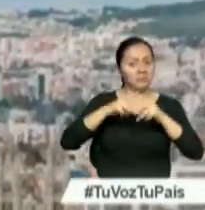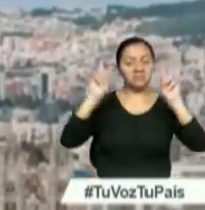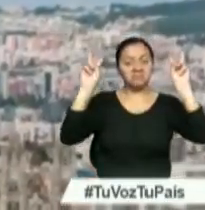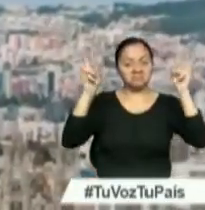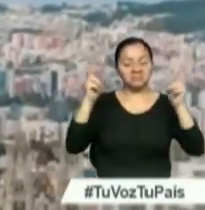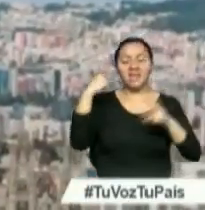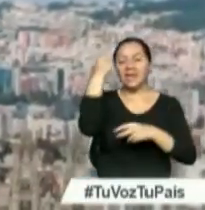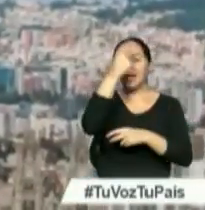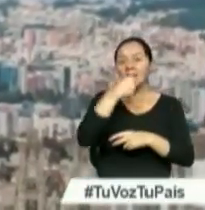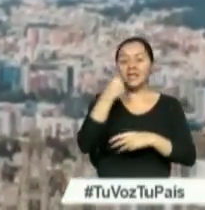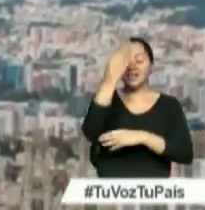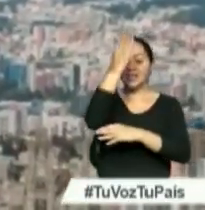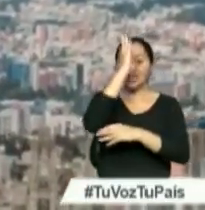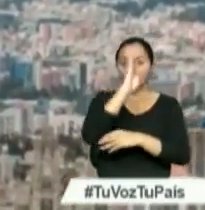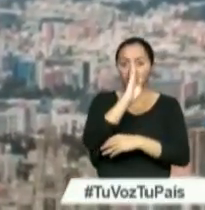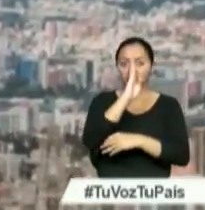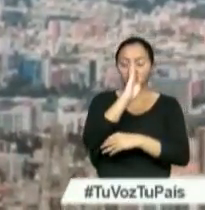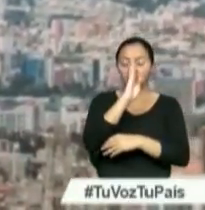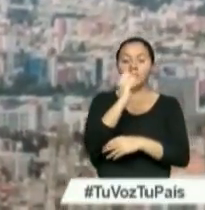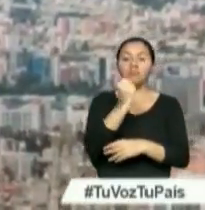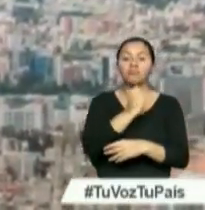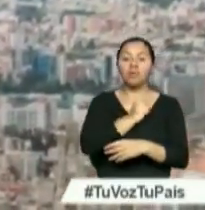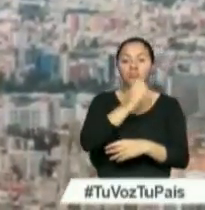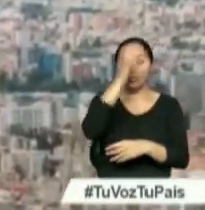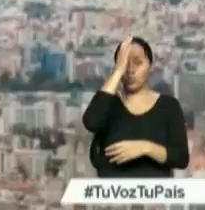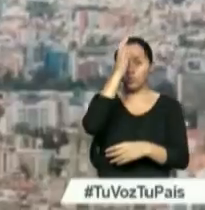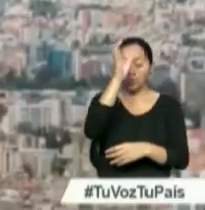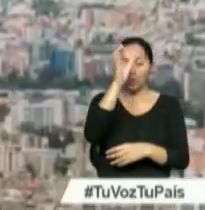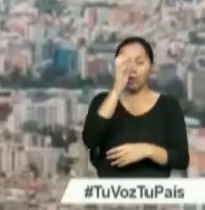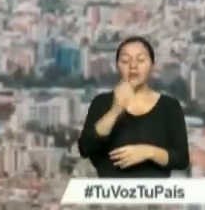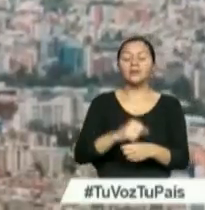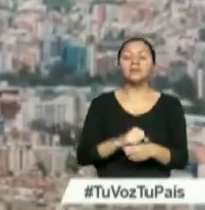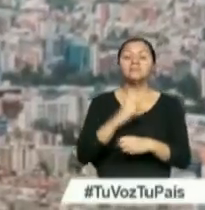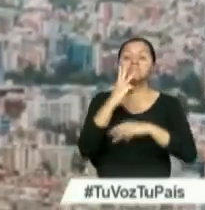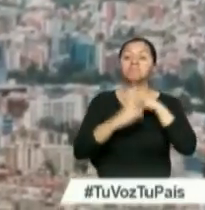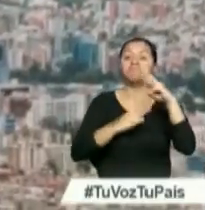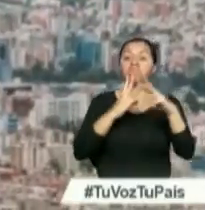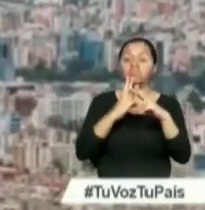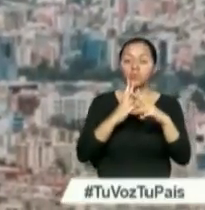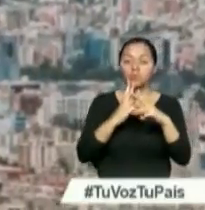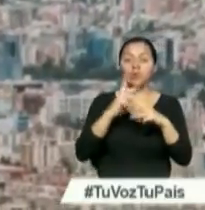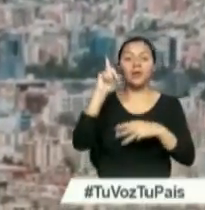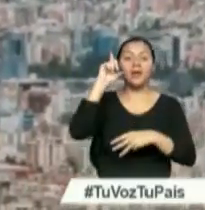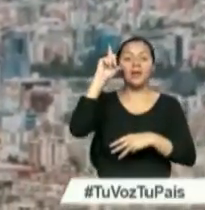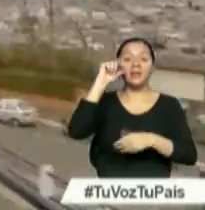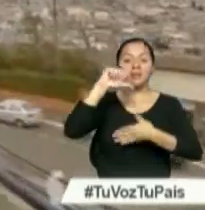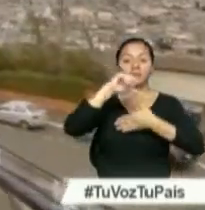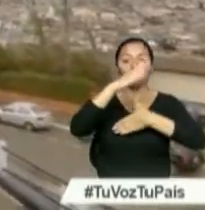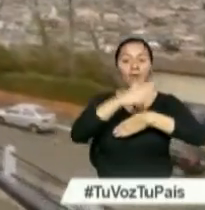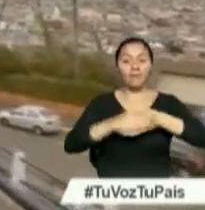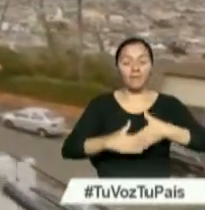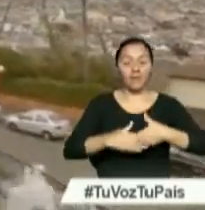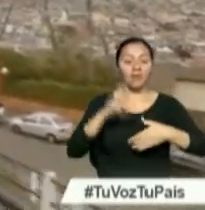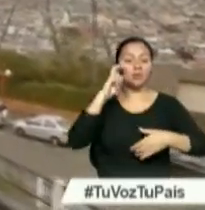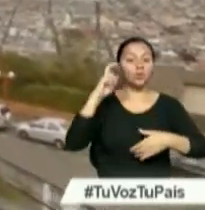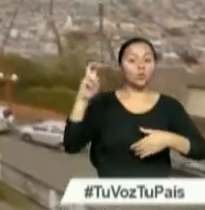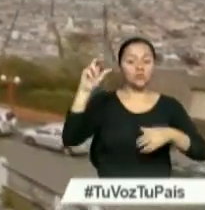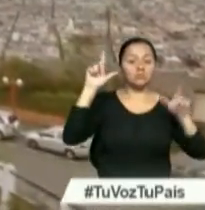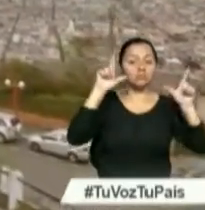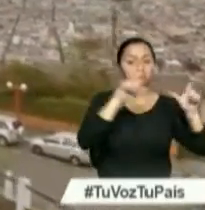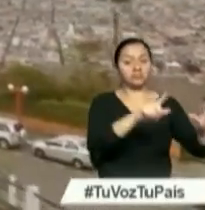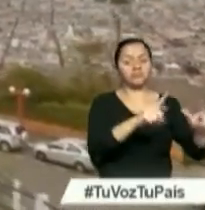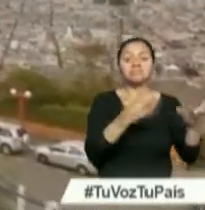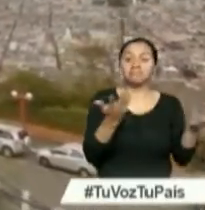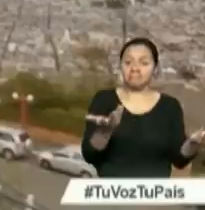Carita de Dios, Patrimonio Cultural de la Humanidad y también Destino Líder de Sudamérica. Quito está